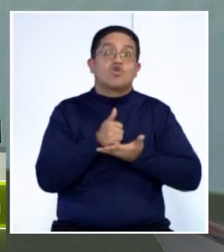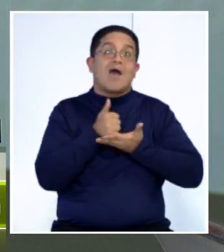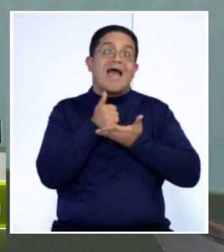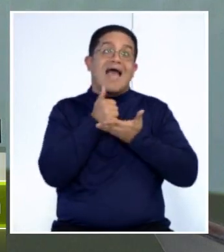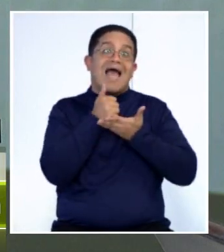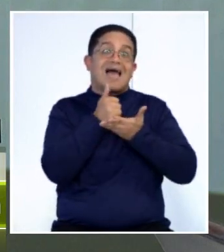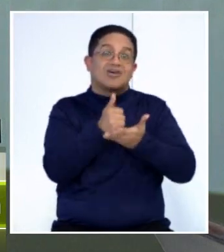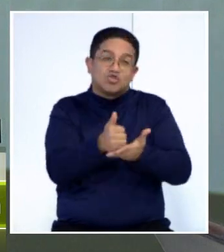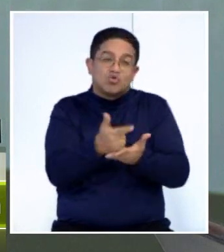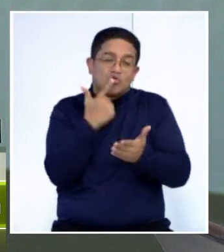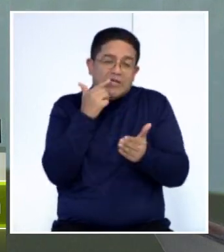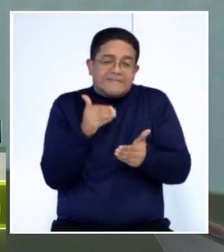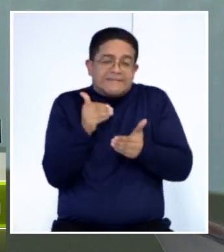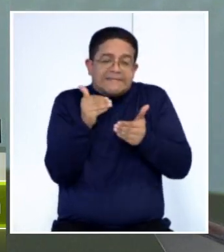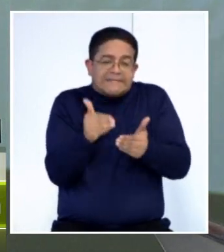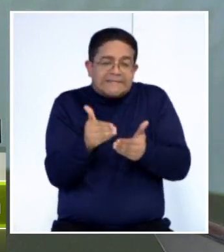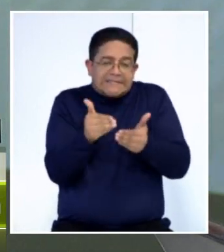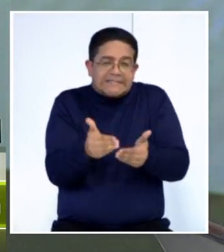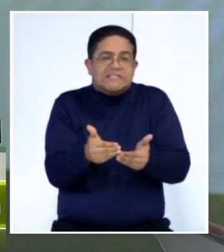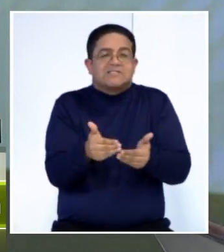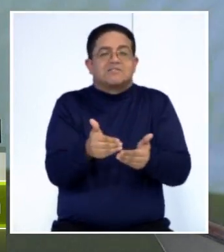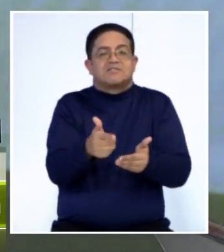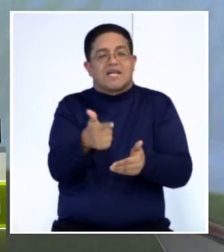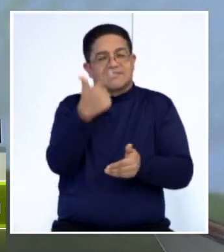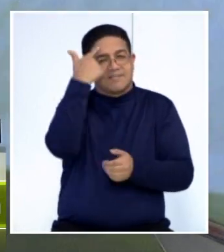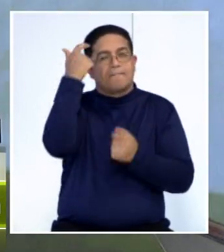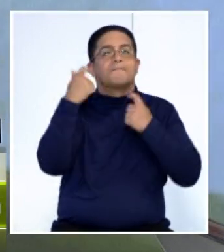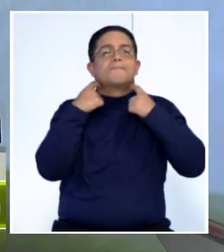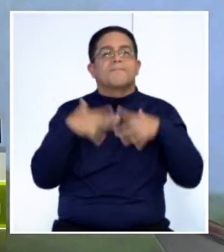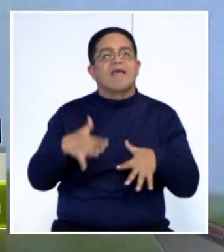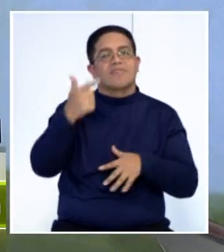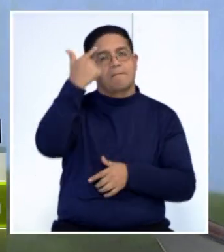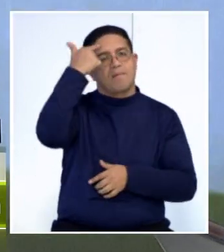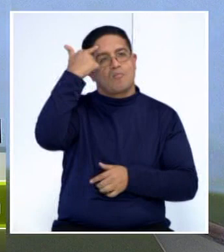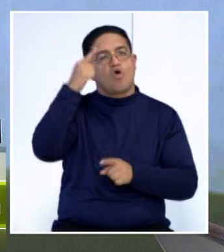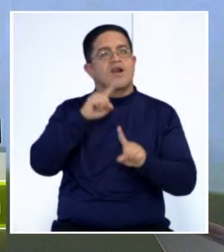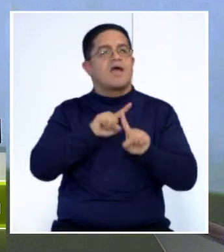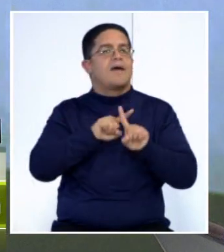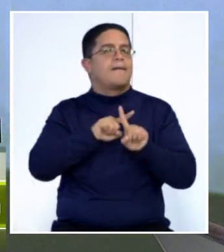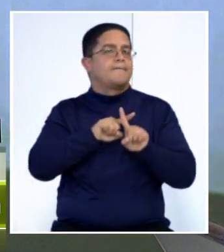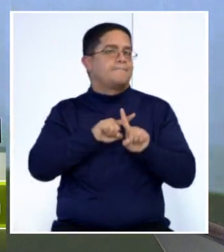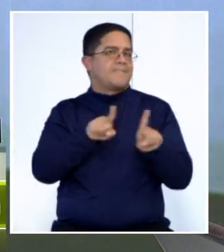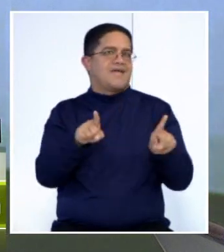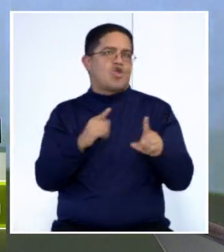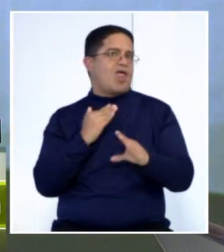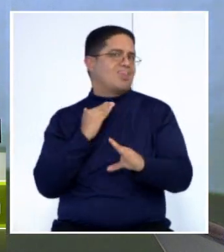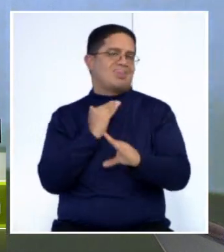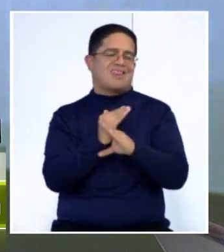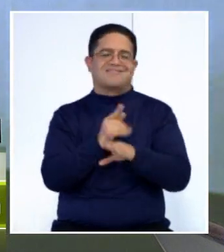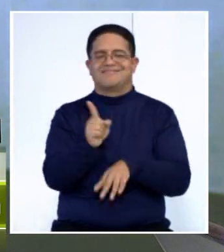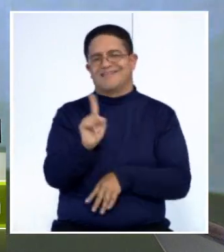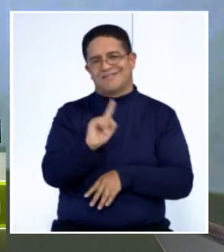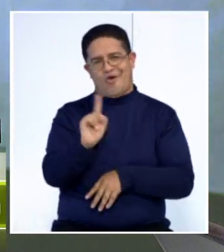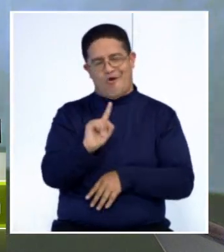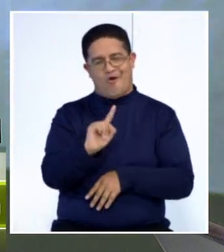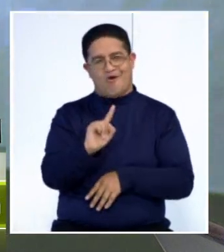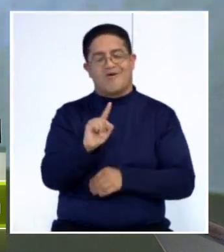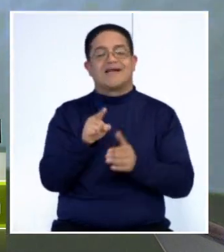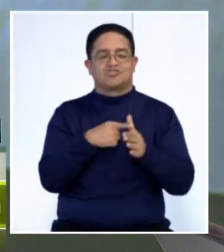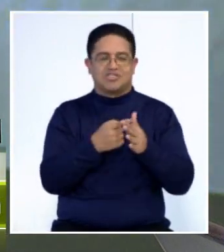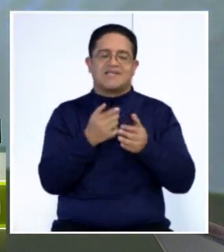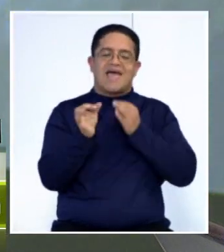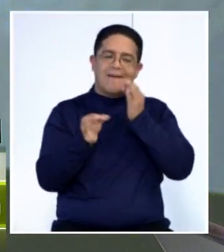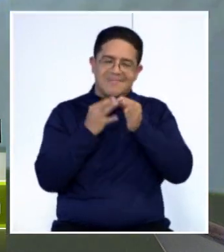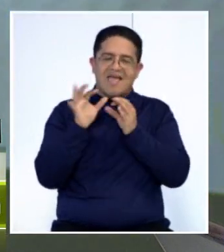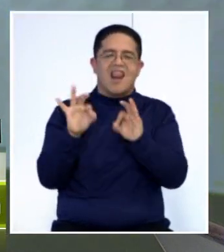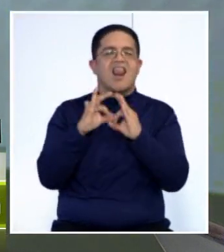retrasar un poco o ralentizar esta pérdida de memoria, pero no la detiene de manera definitiva. Y entonces es algo que hay que explicarle